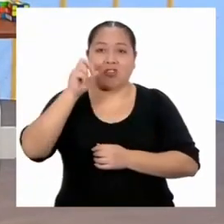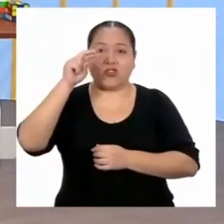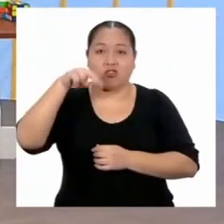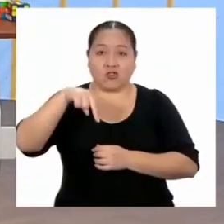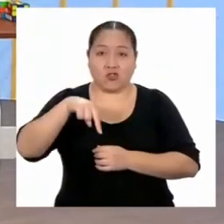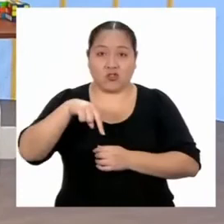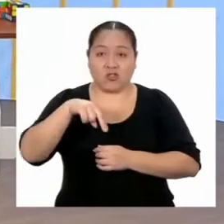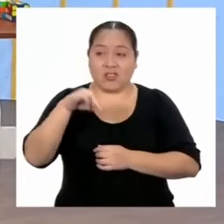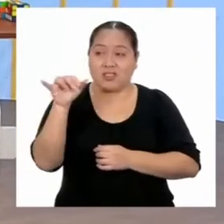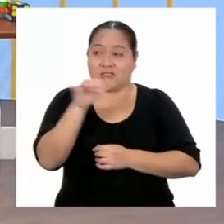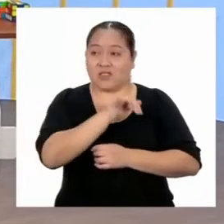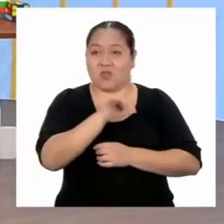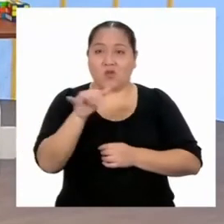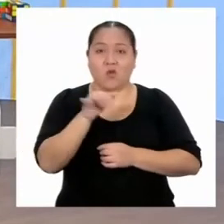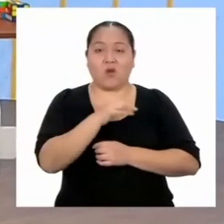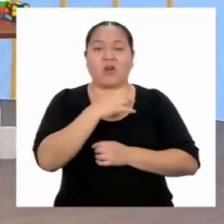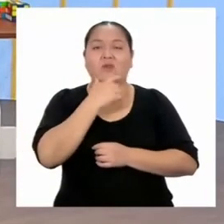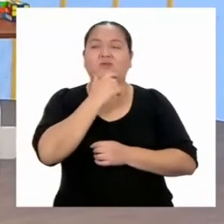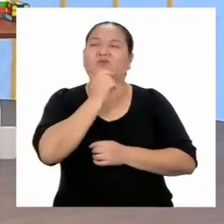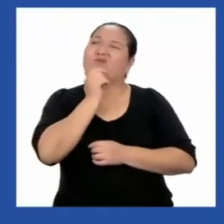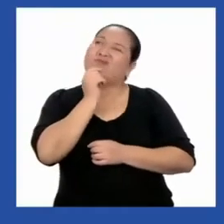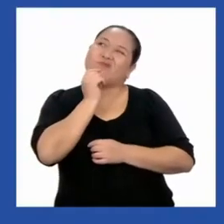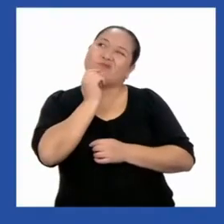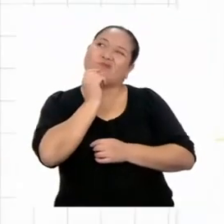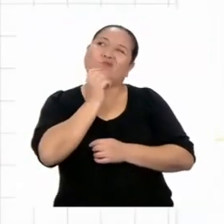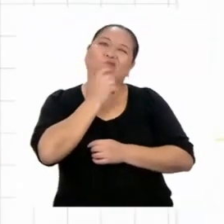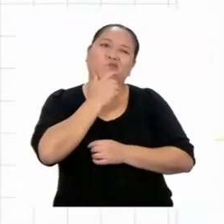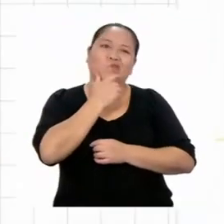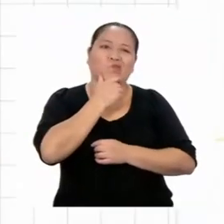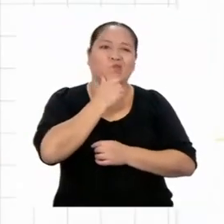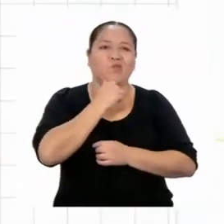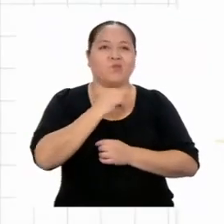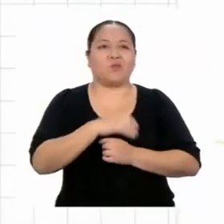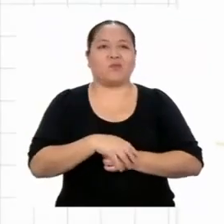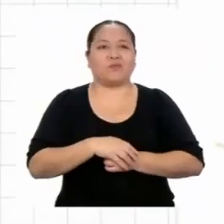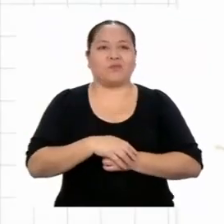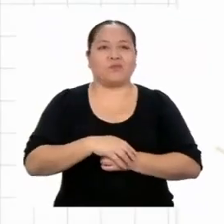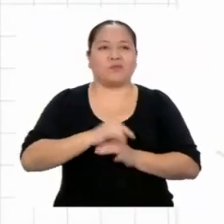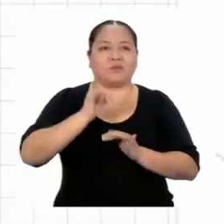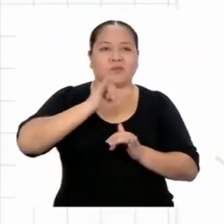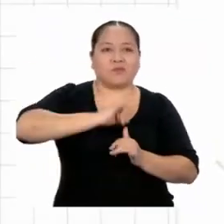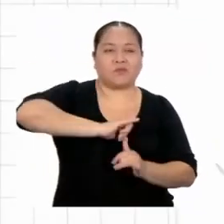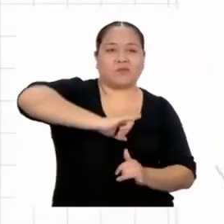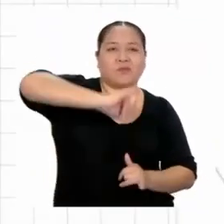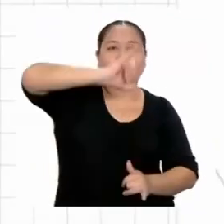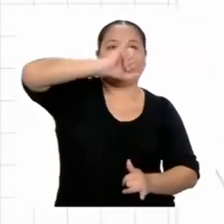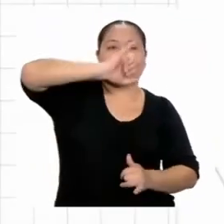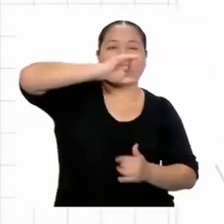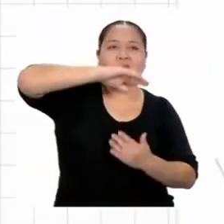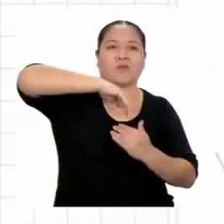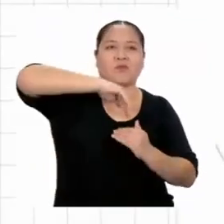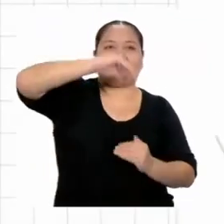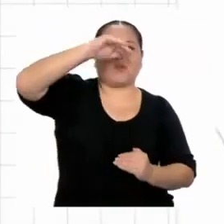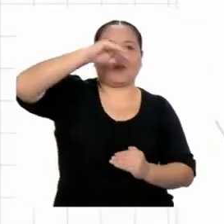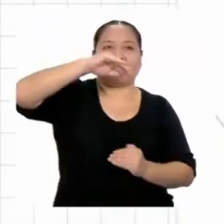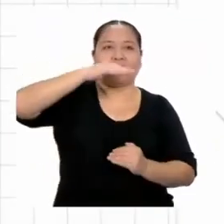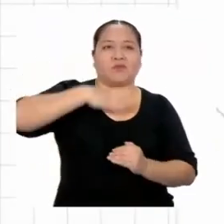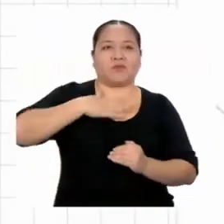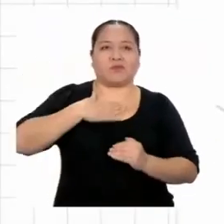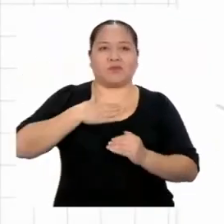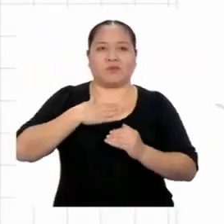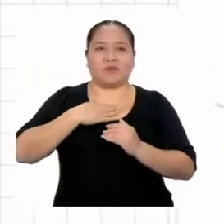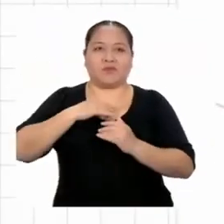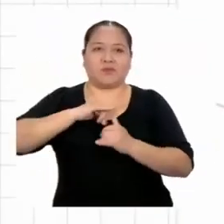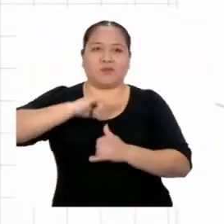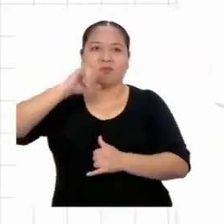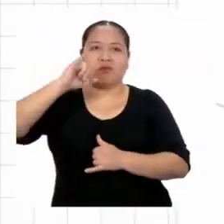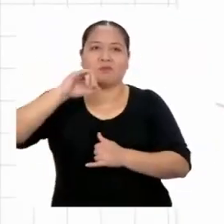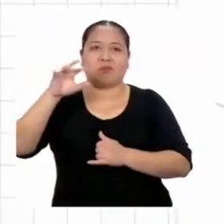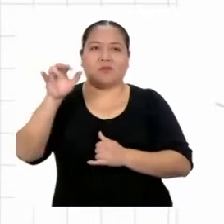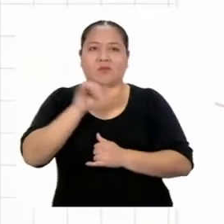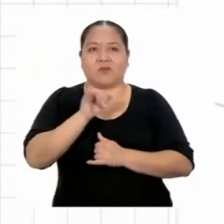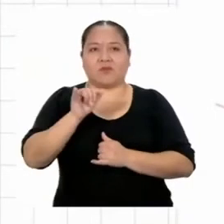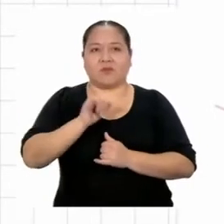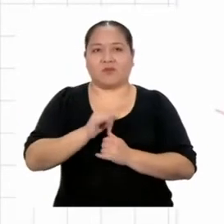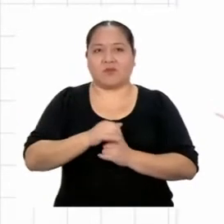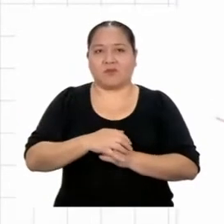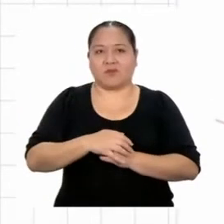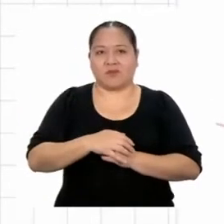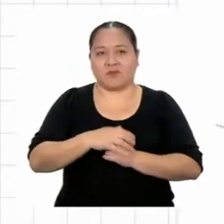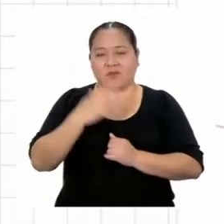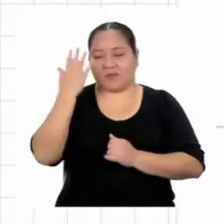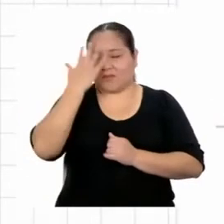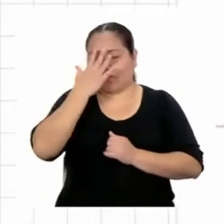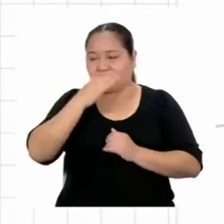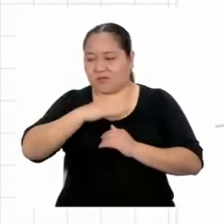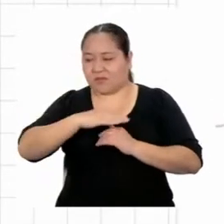es la misma. Entonces, la altura del edificio sobre mi altura es igual a la longitud de la